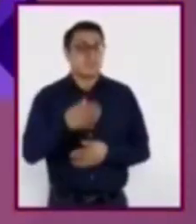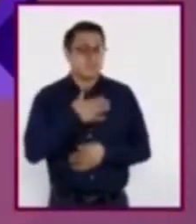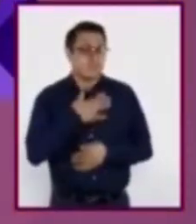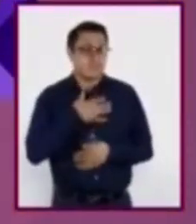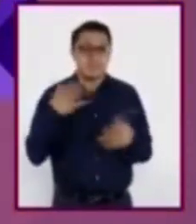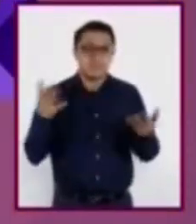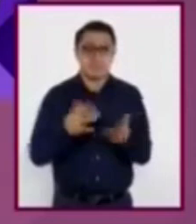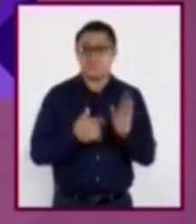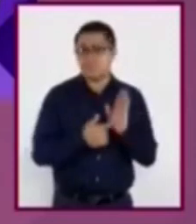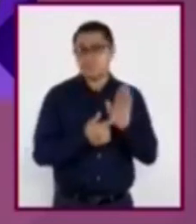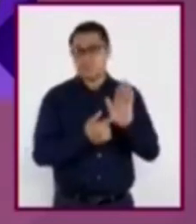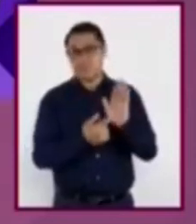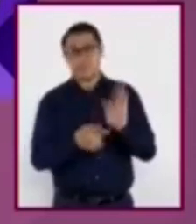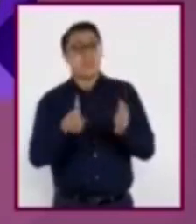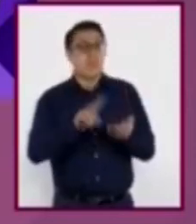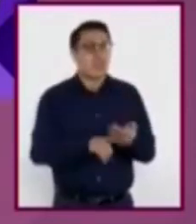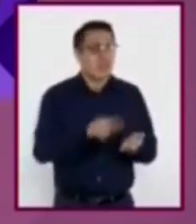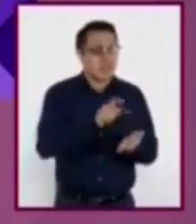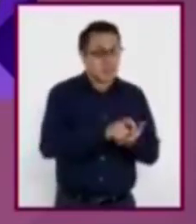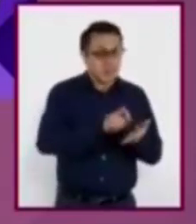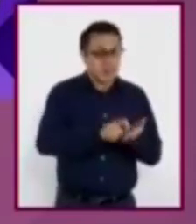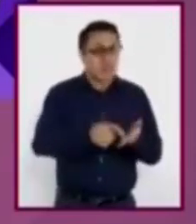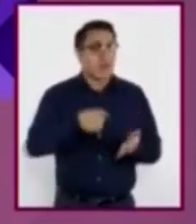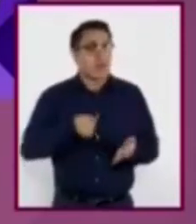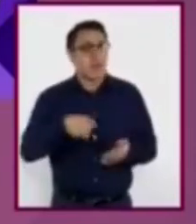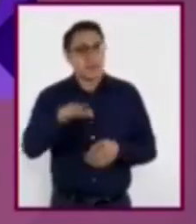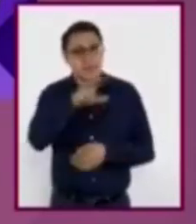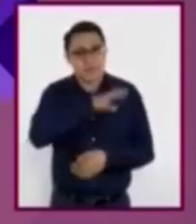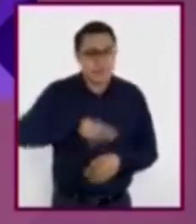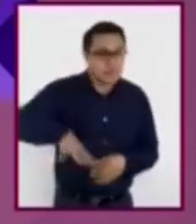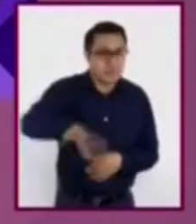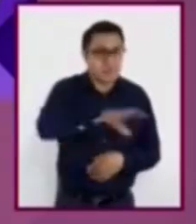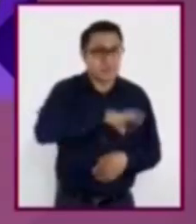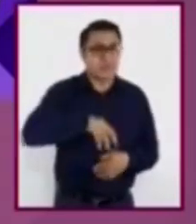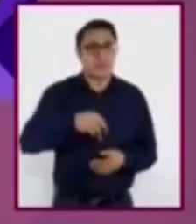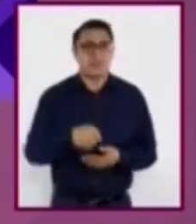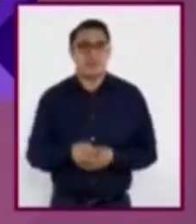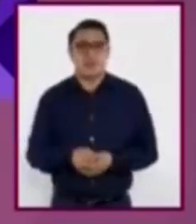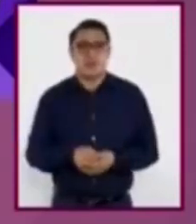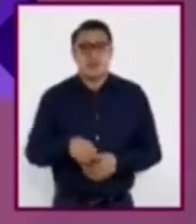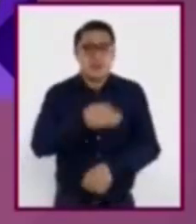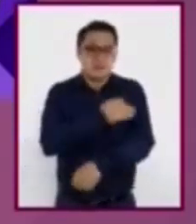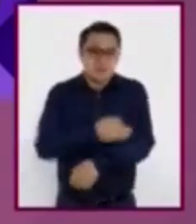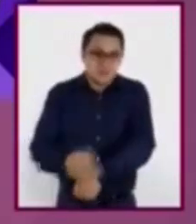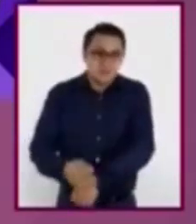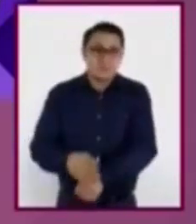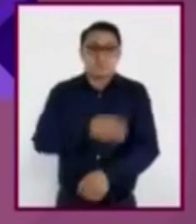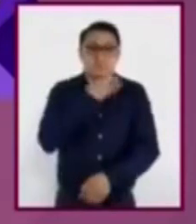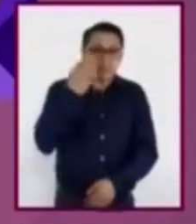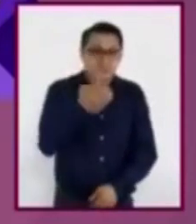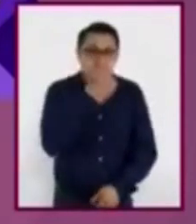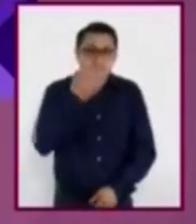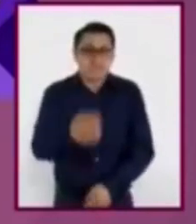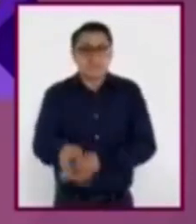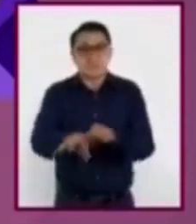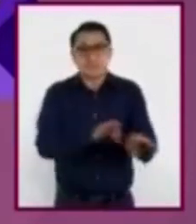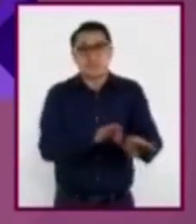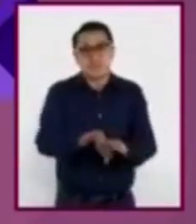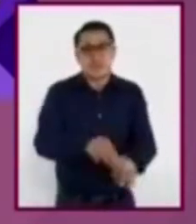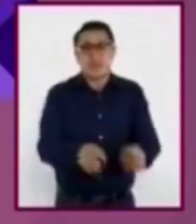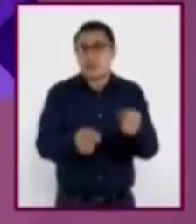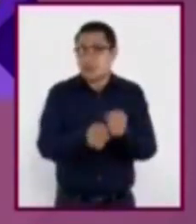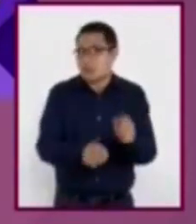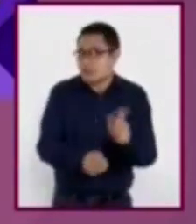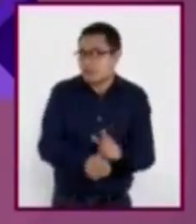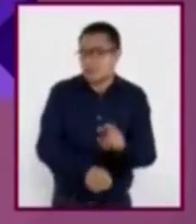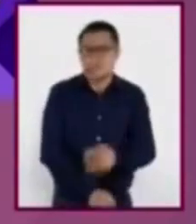labore. En él, tomé en cuenta los ámbitos en que me desenvuelvo. El familiar, el escolar, el laboral y el